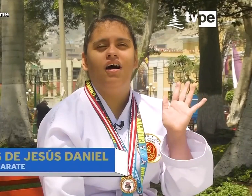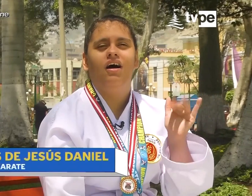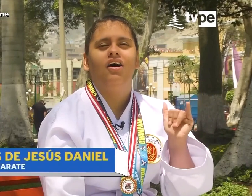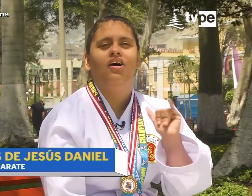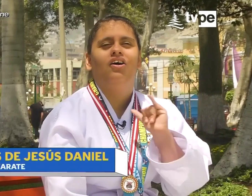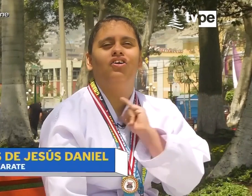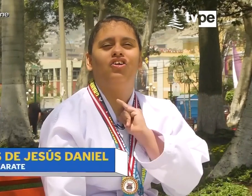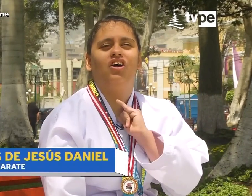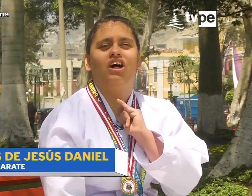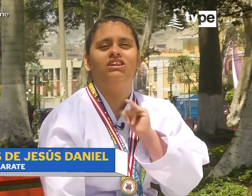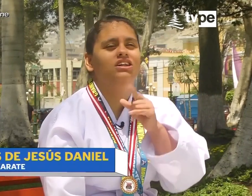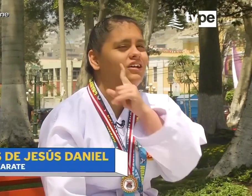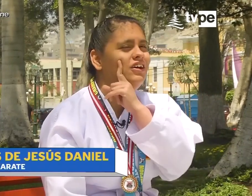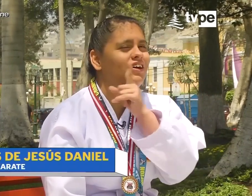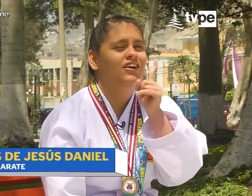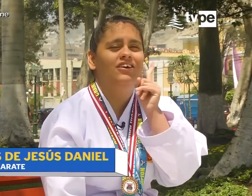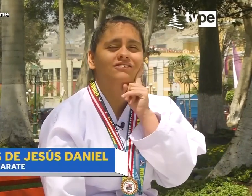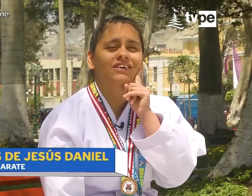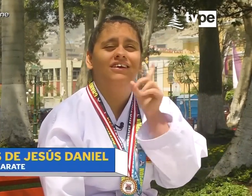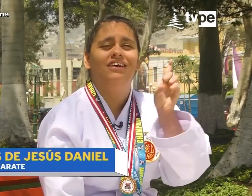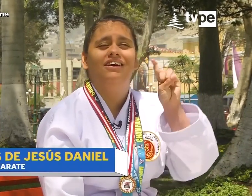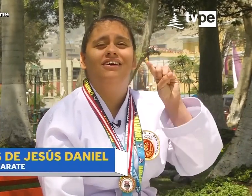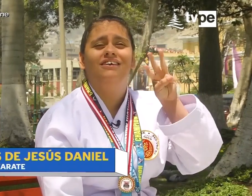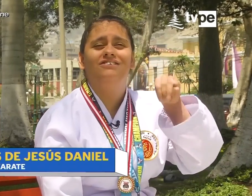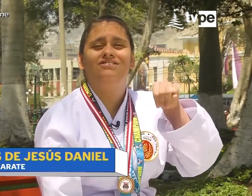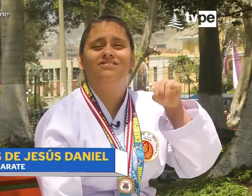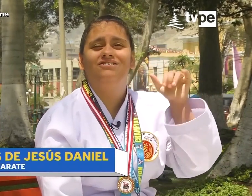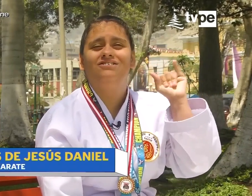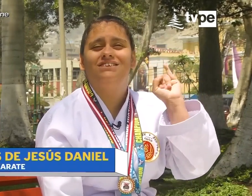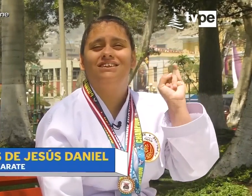Hola, soy Milagros de Jesús.